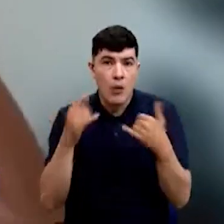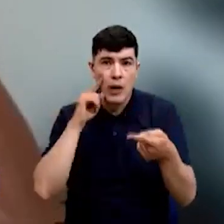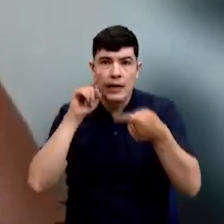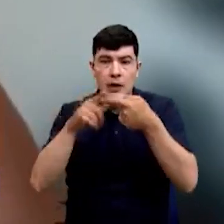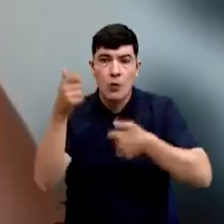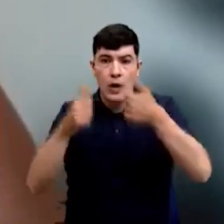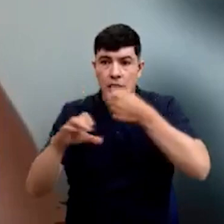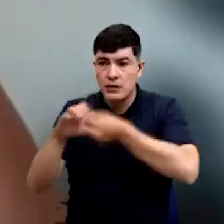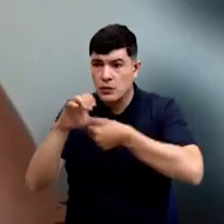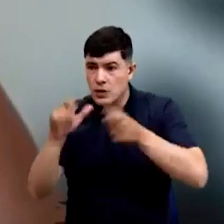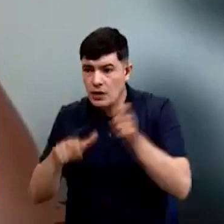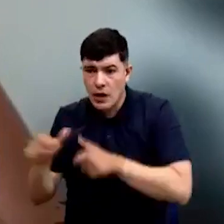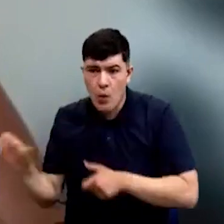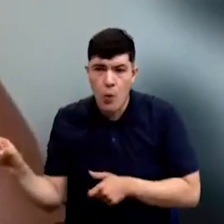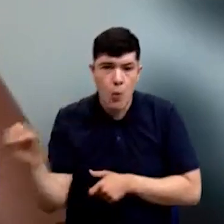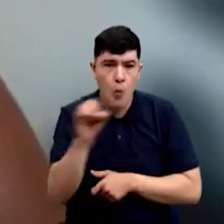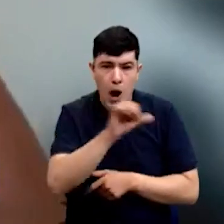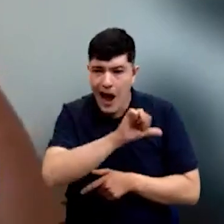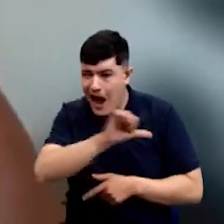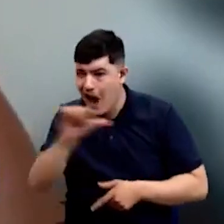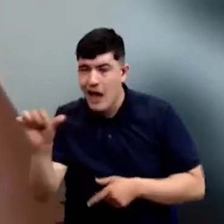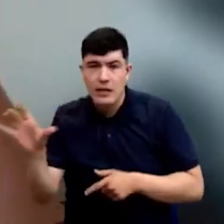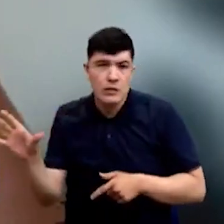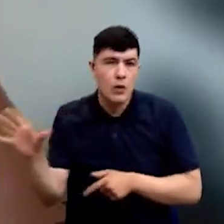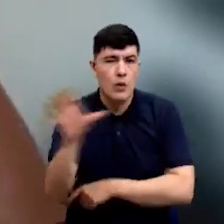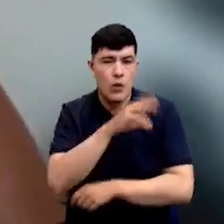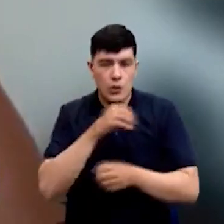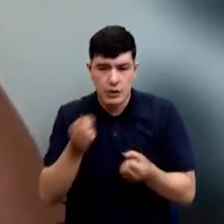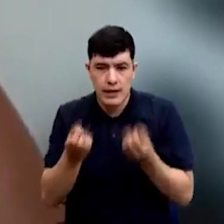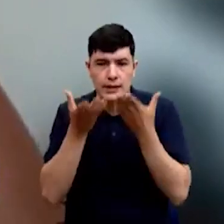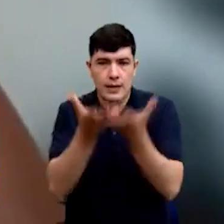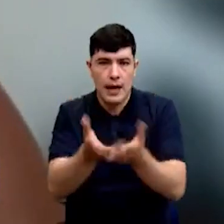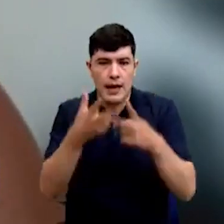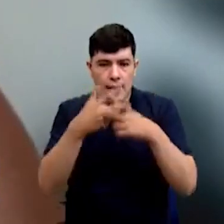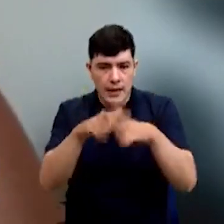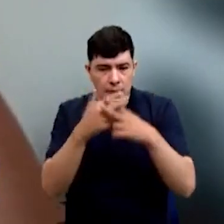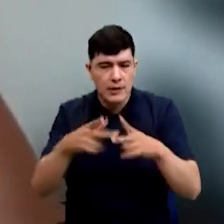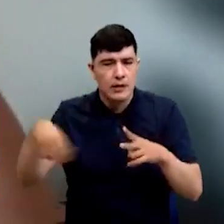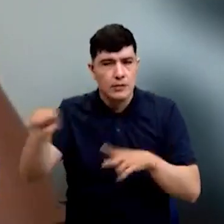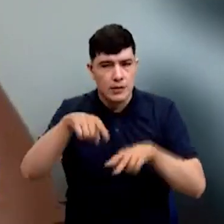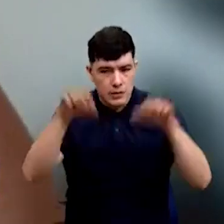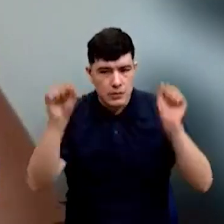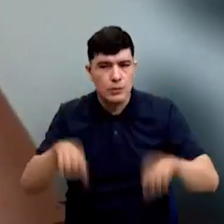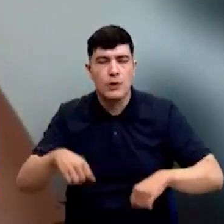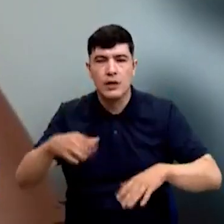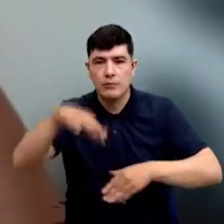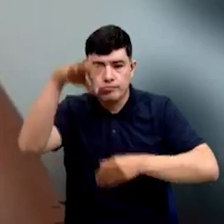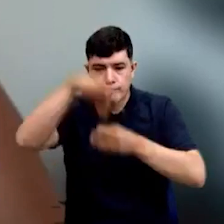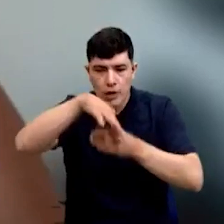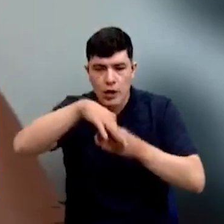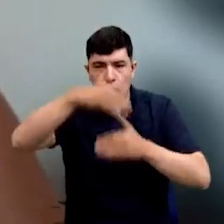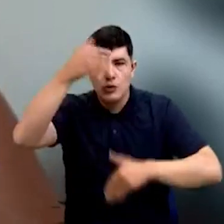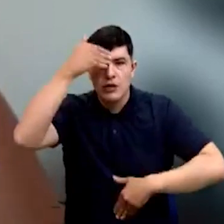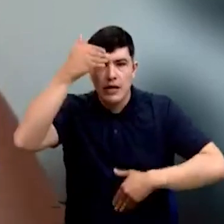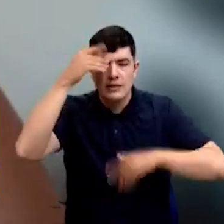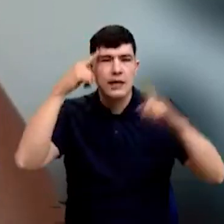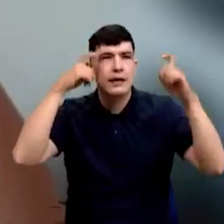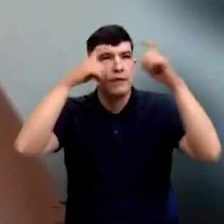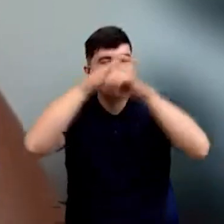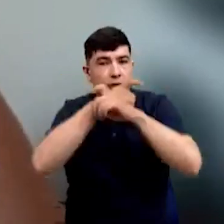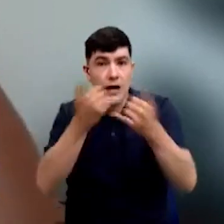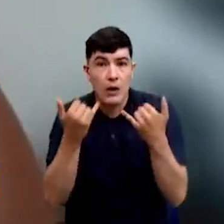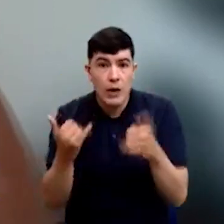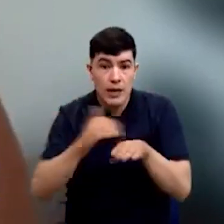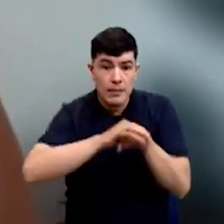ciudadanos y ciudadanas de esta región herramientas para votar de manera más consciente, más reflexiva. Y la invitación ahora